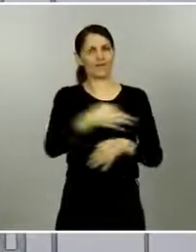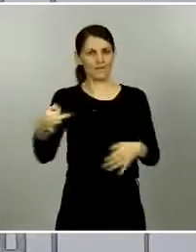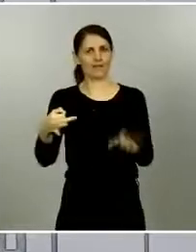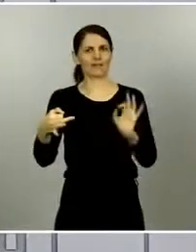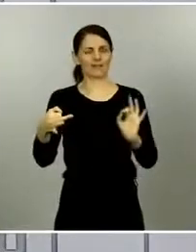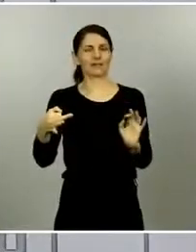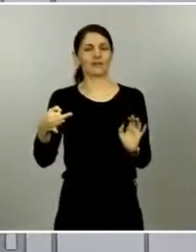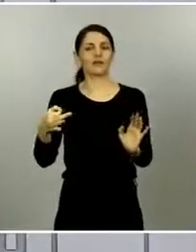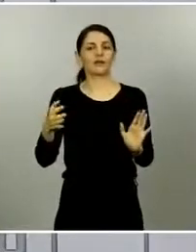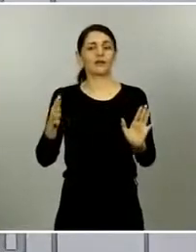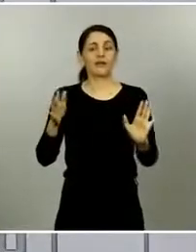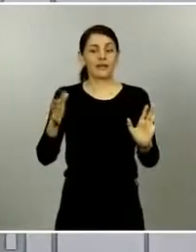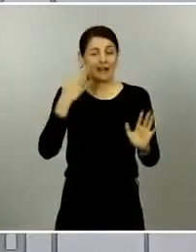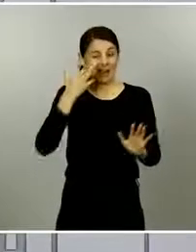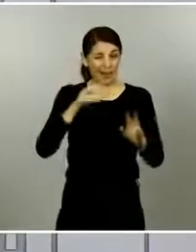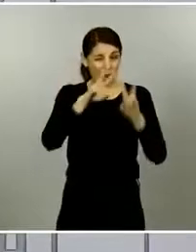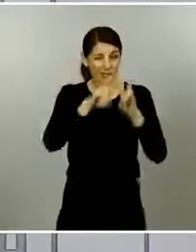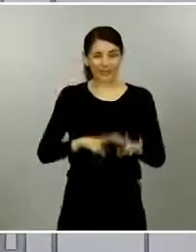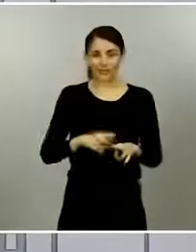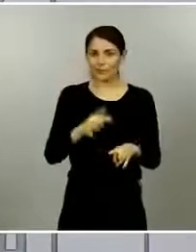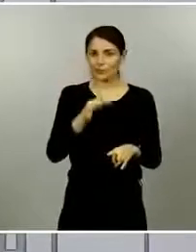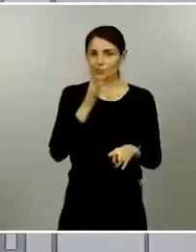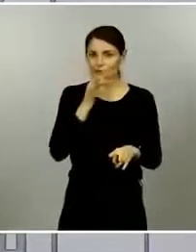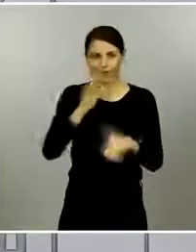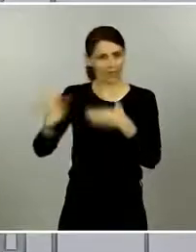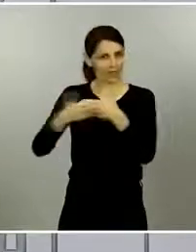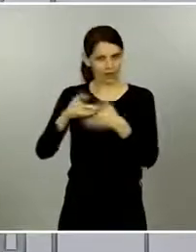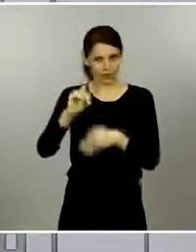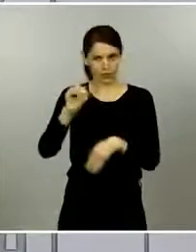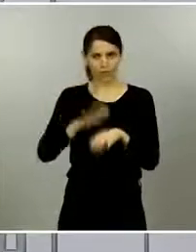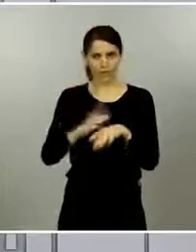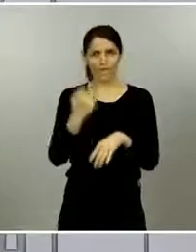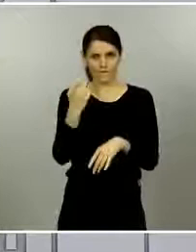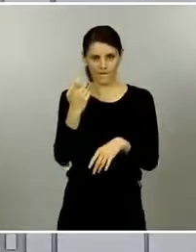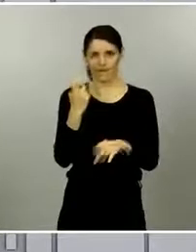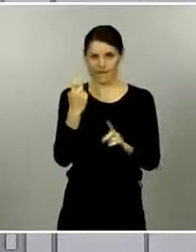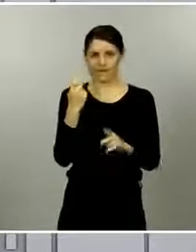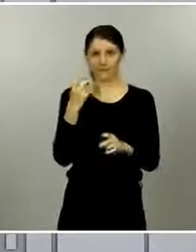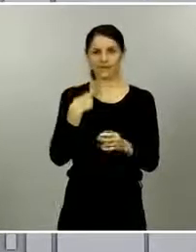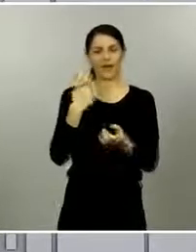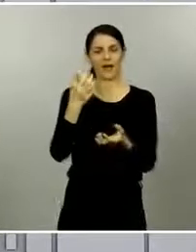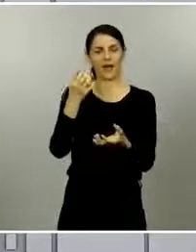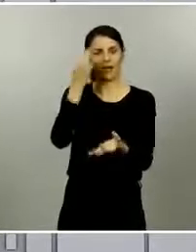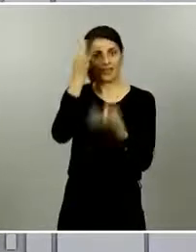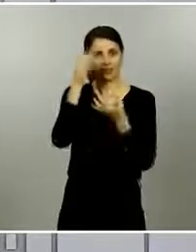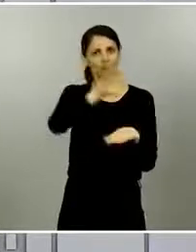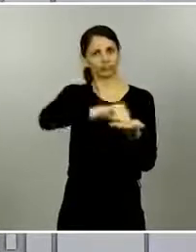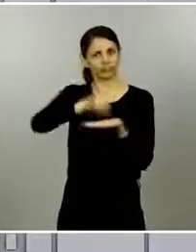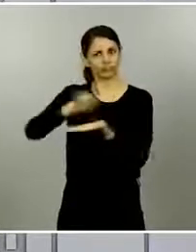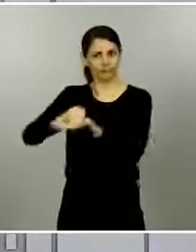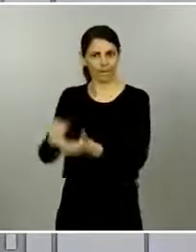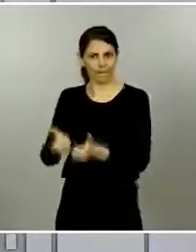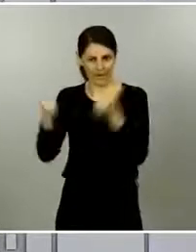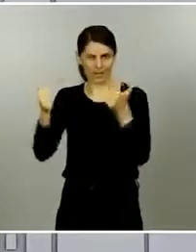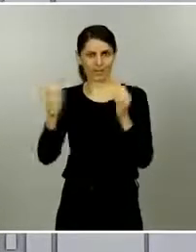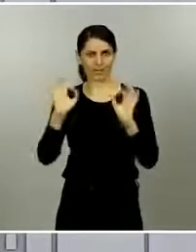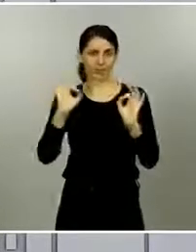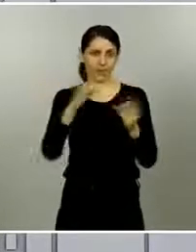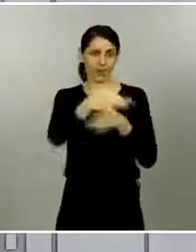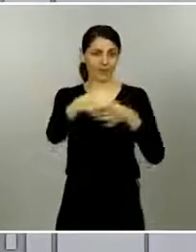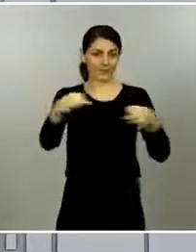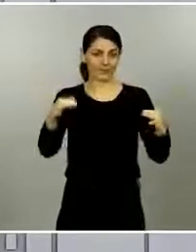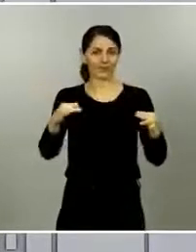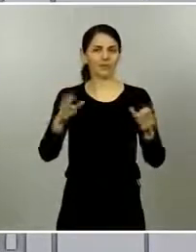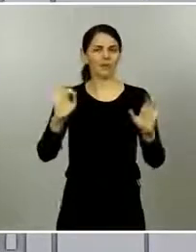islas ese análisis si no recuerdo mal está todavía por cerrar porque la sobremuestra ha implicado un poco más de trabajo en estos territorios